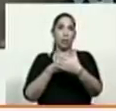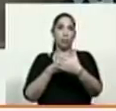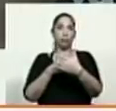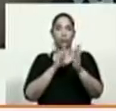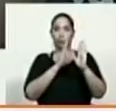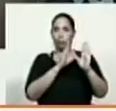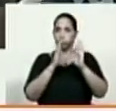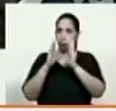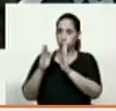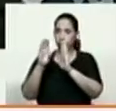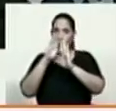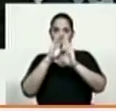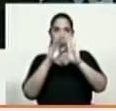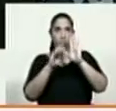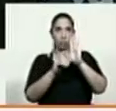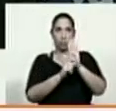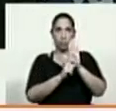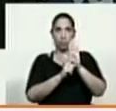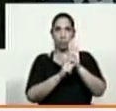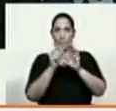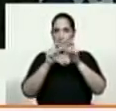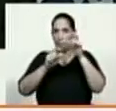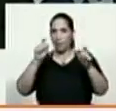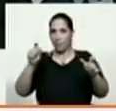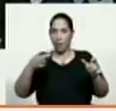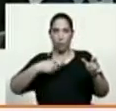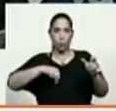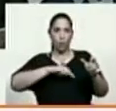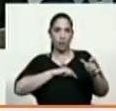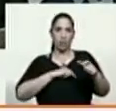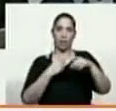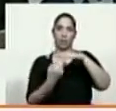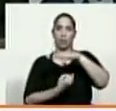constitucional y la integridad de todas nuestras instituciones.